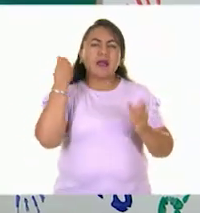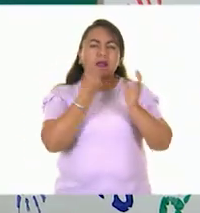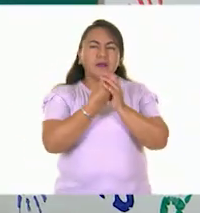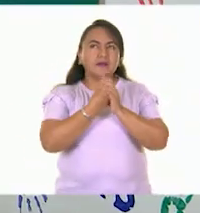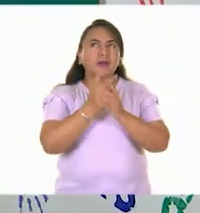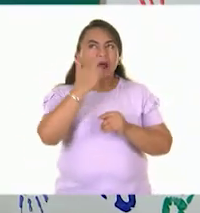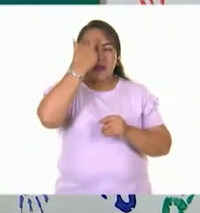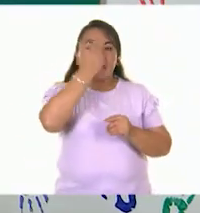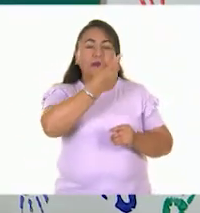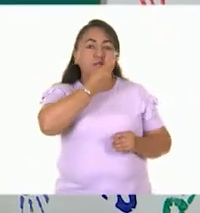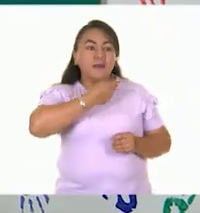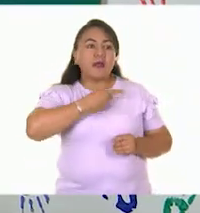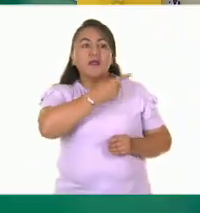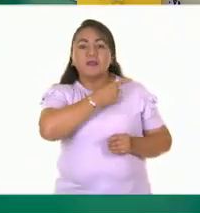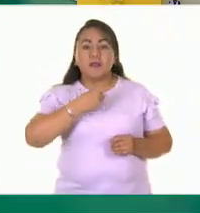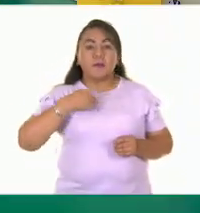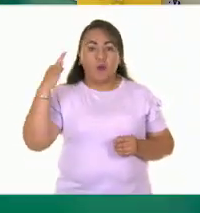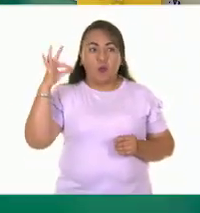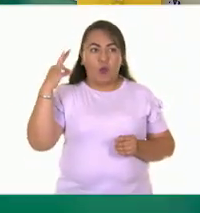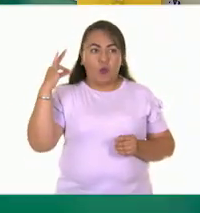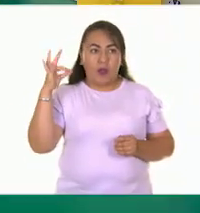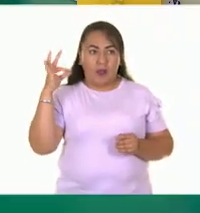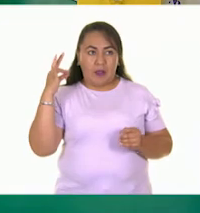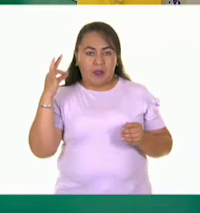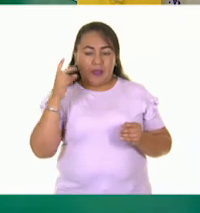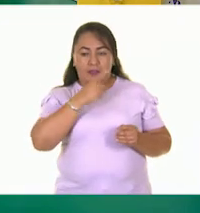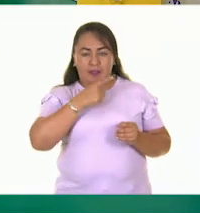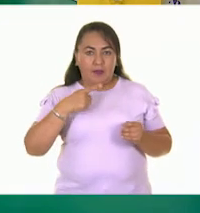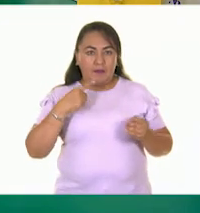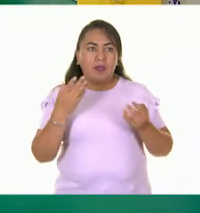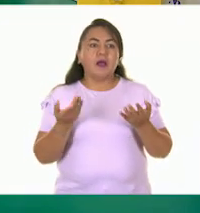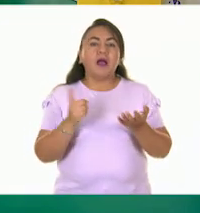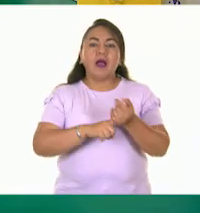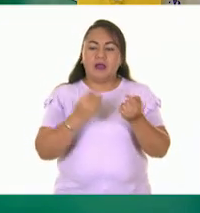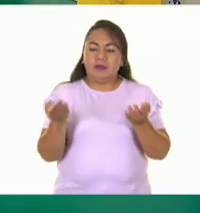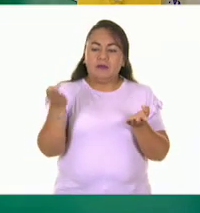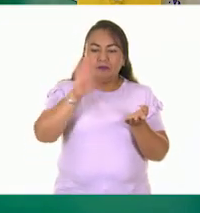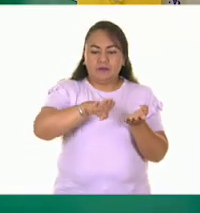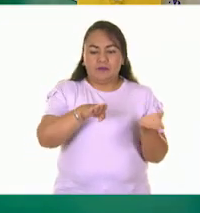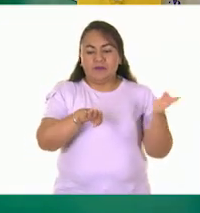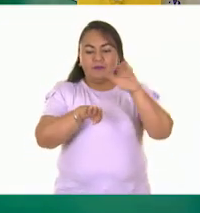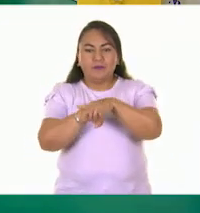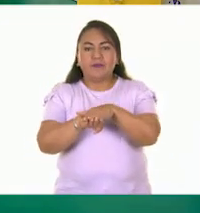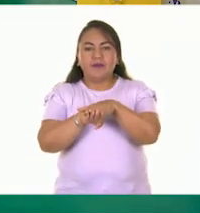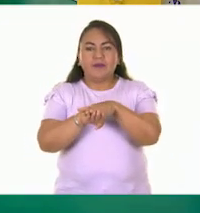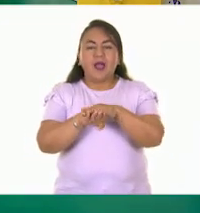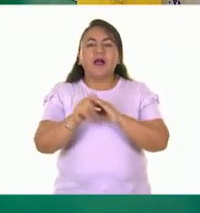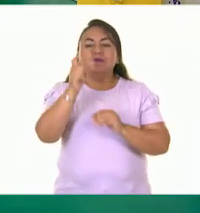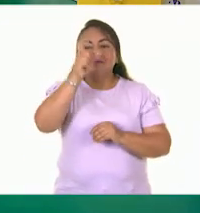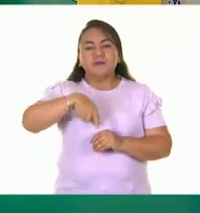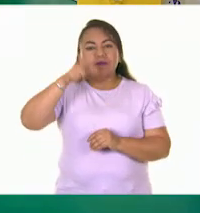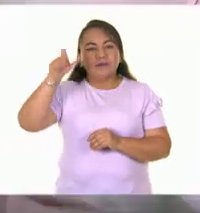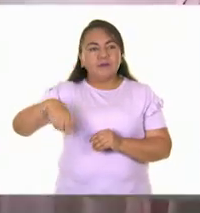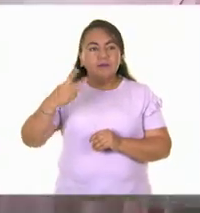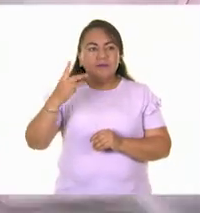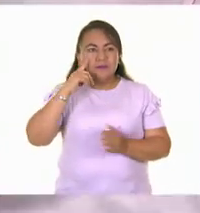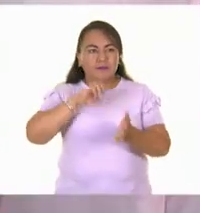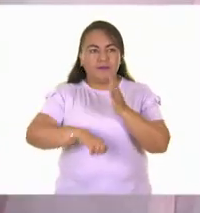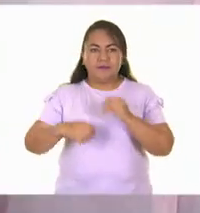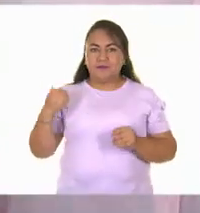maestro dijo que había que doblar la hoja o nuestro material en tres. Así es. Aquí estamos.